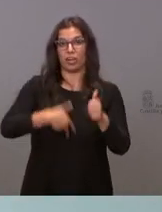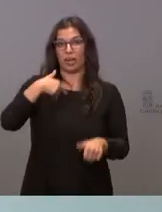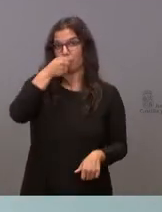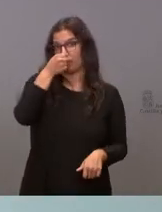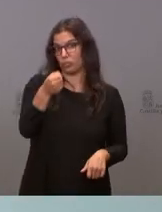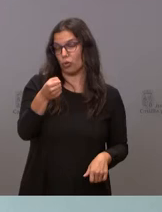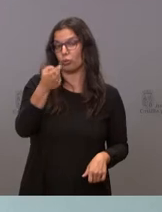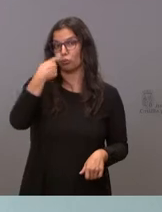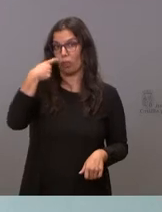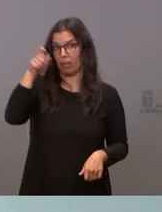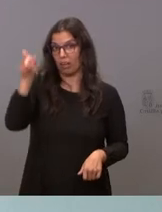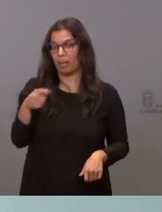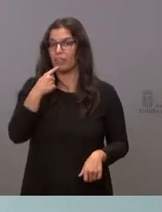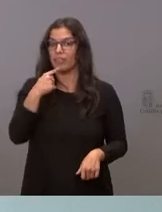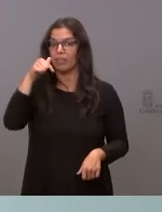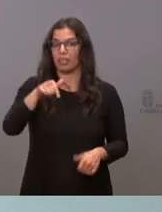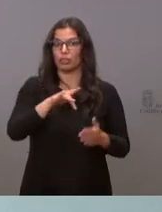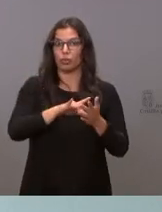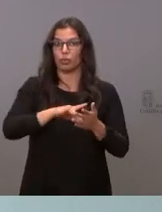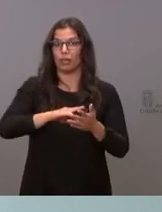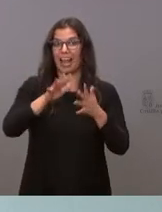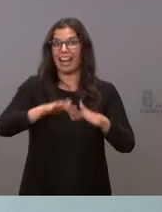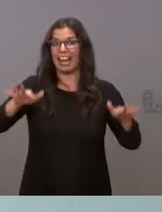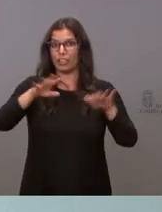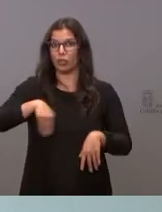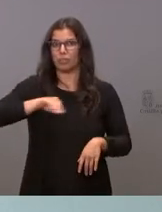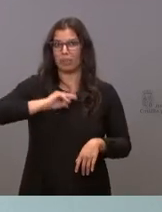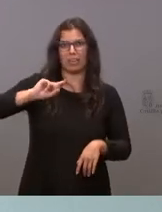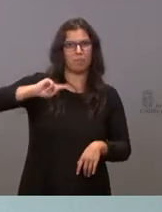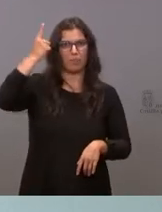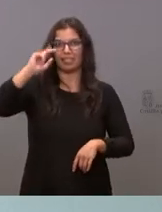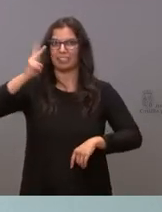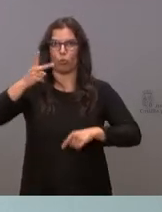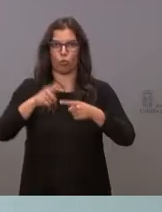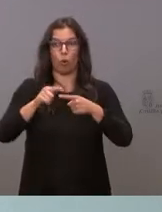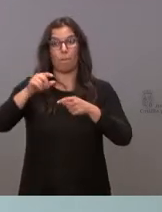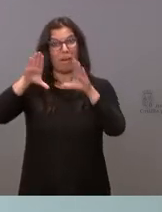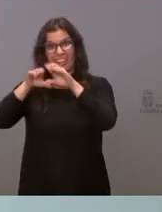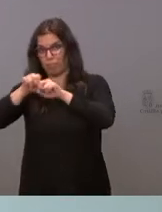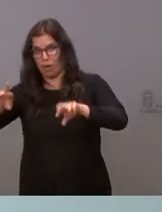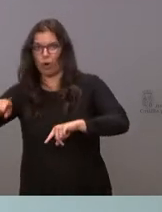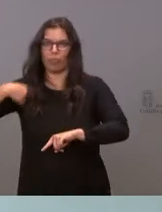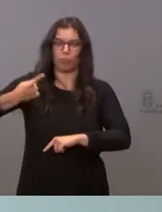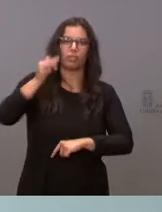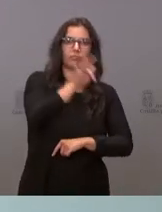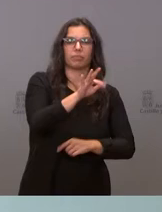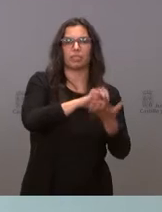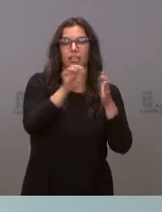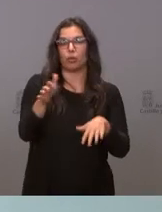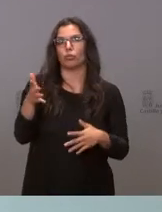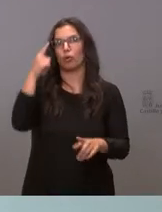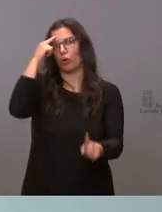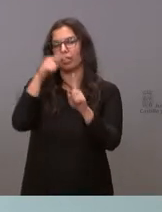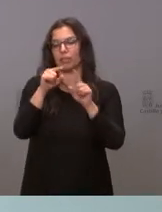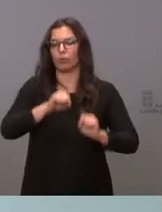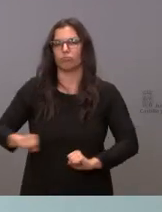Socialista, Luis Tudanca, es el segundo más lento de toda España después del de Madrid. Teniendo en cuenta que hay un objetivo que es garantizar la